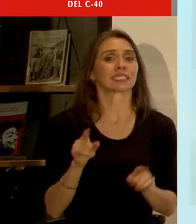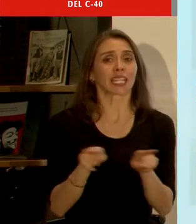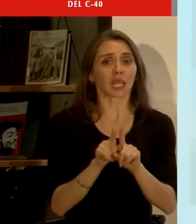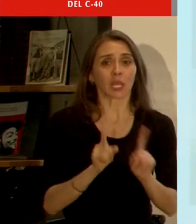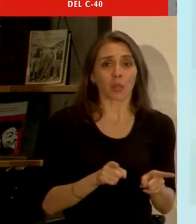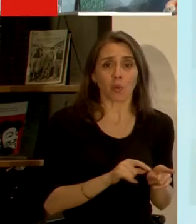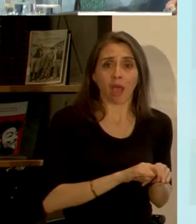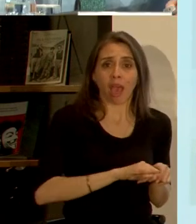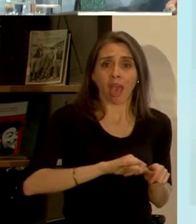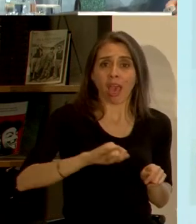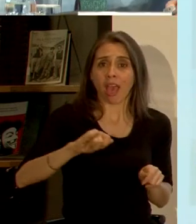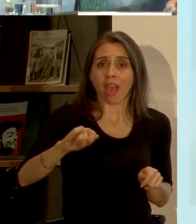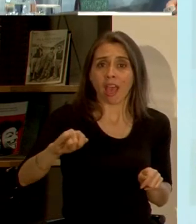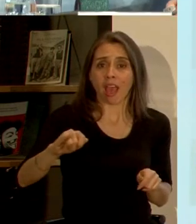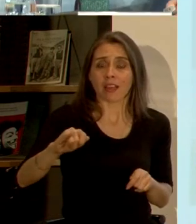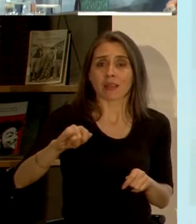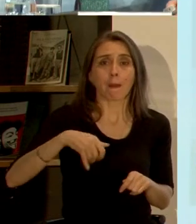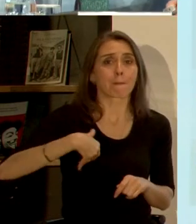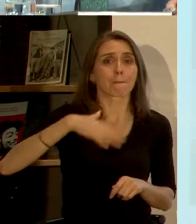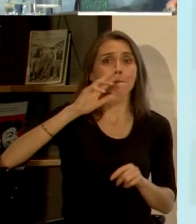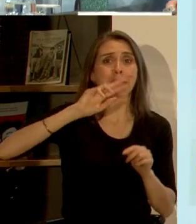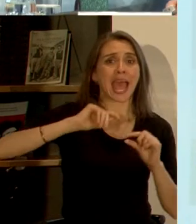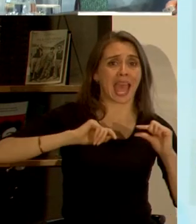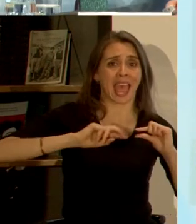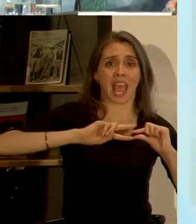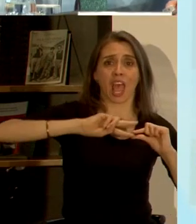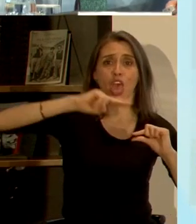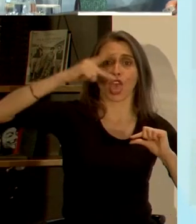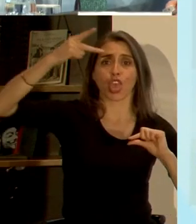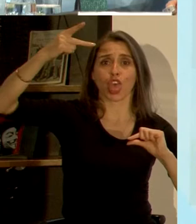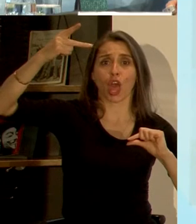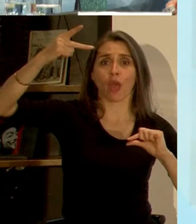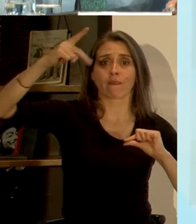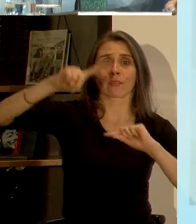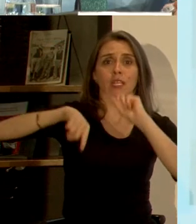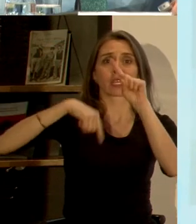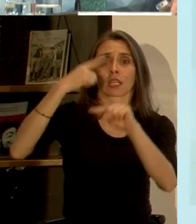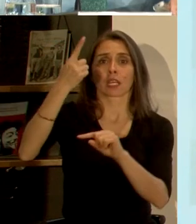siguen como van, lo más probable es que vayan a ser más del doble al año 2050.